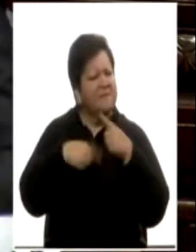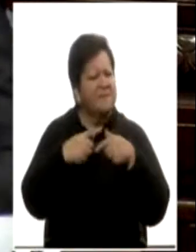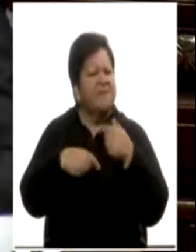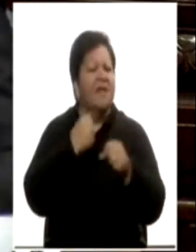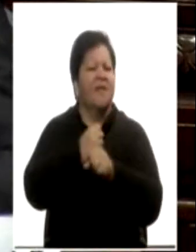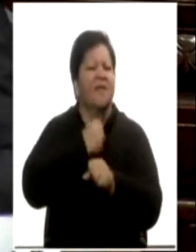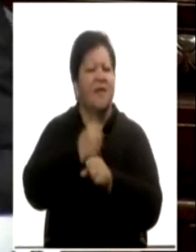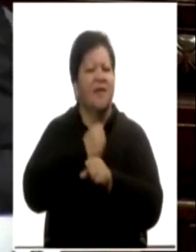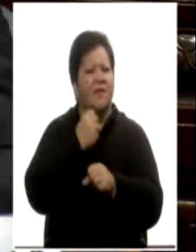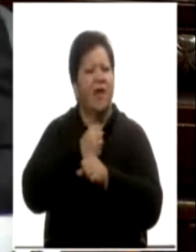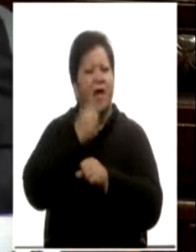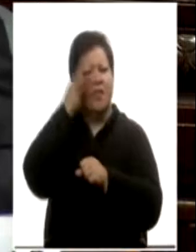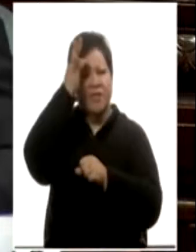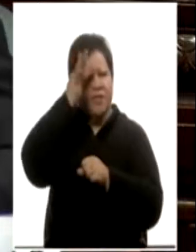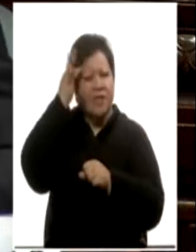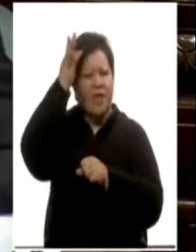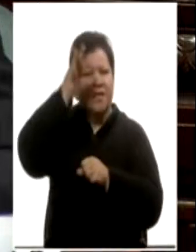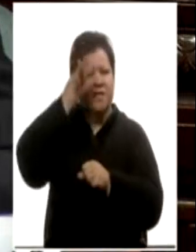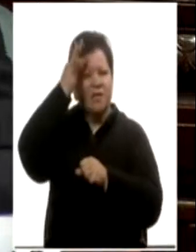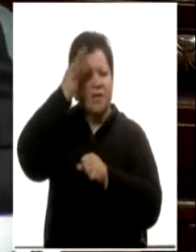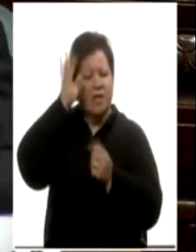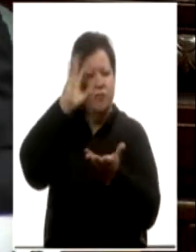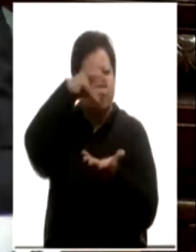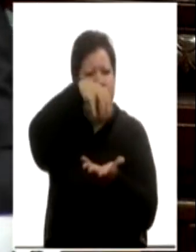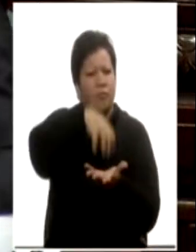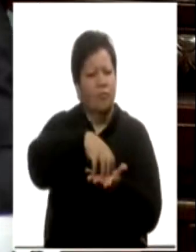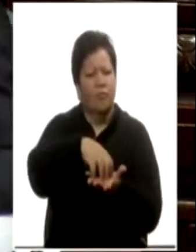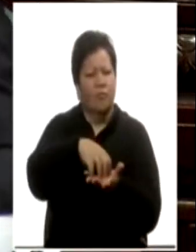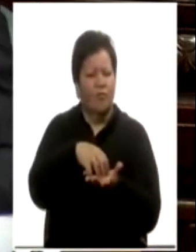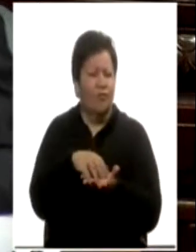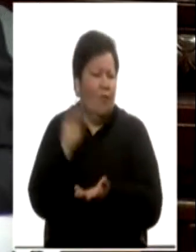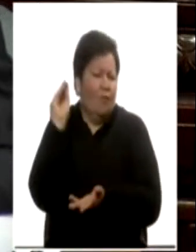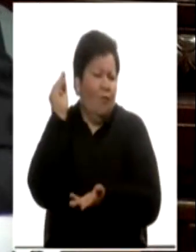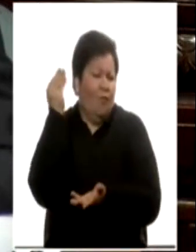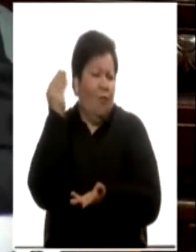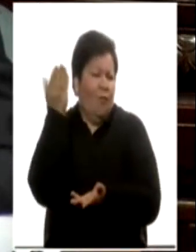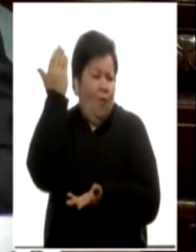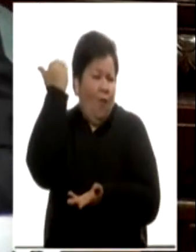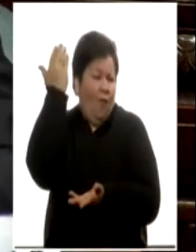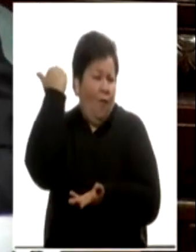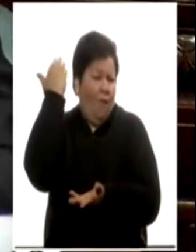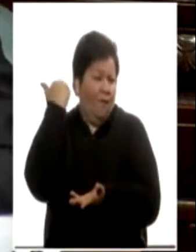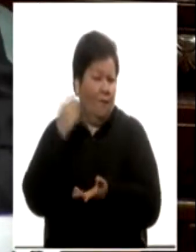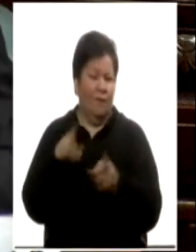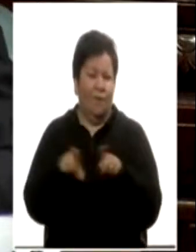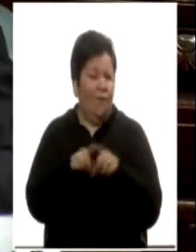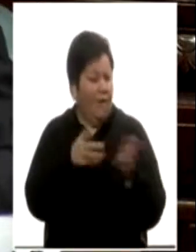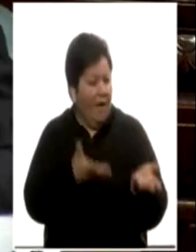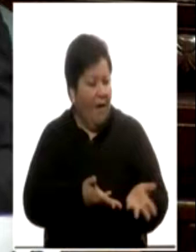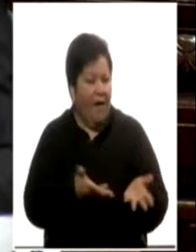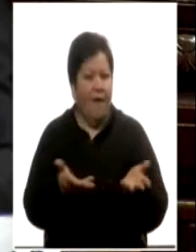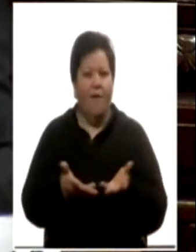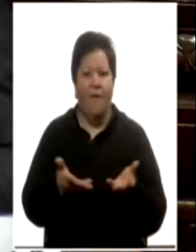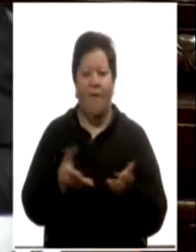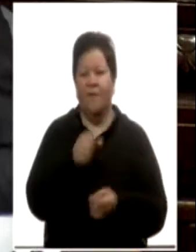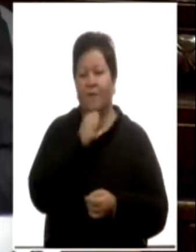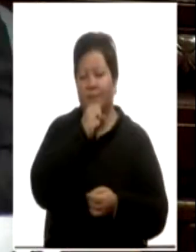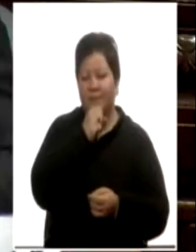volcado a la creación como en sus años más nuevos. Señalo, señora Presidenta, que nos acompaña